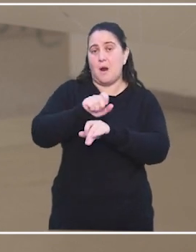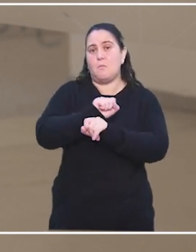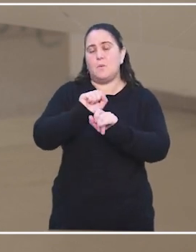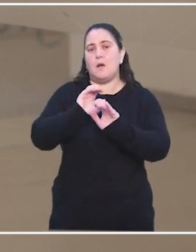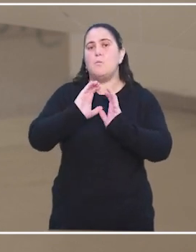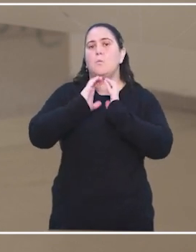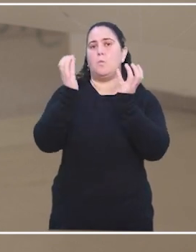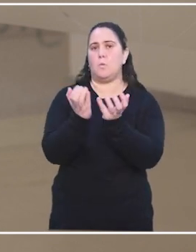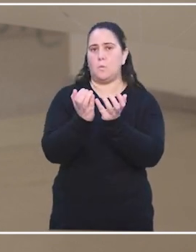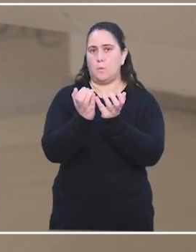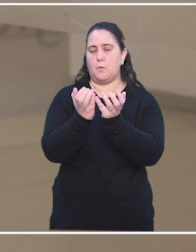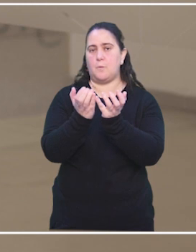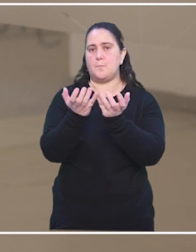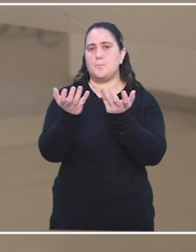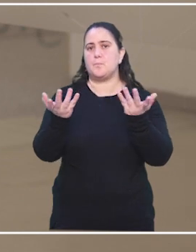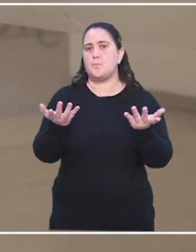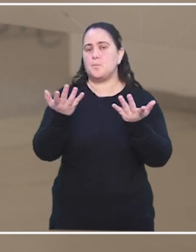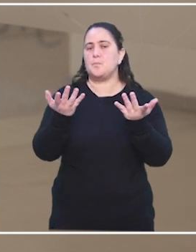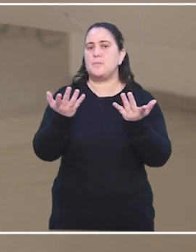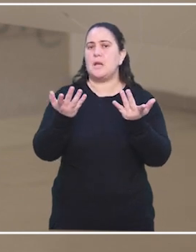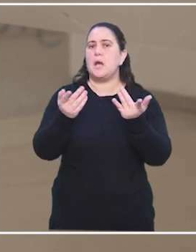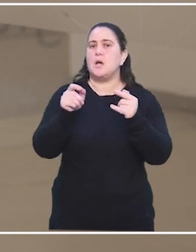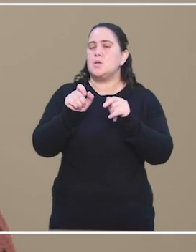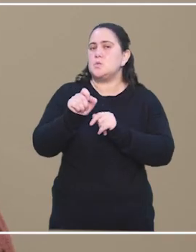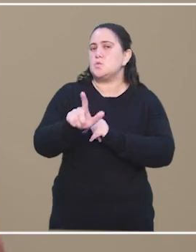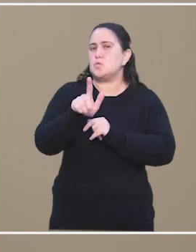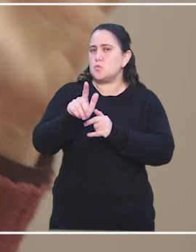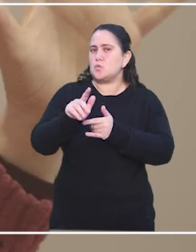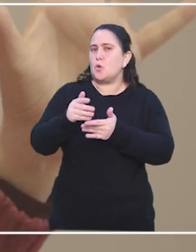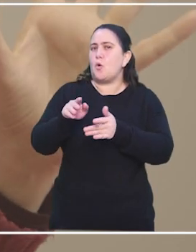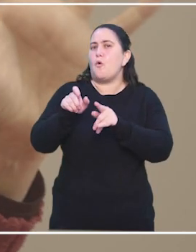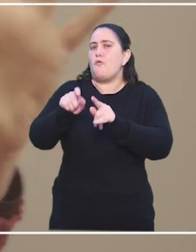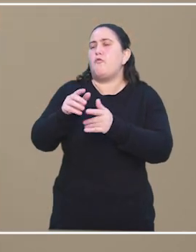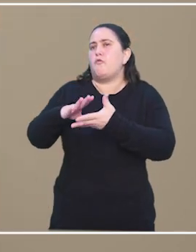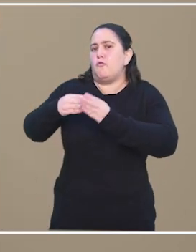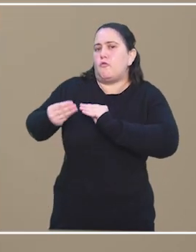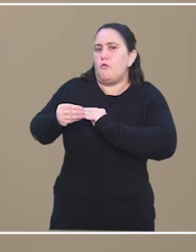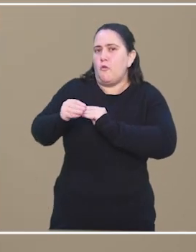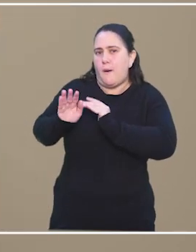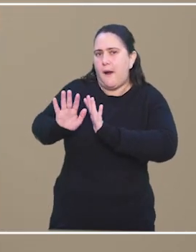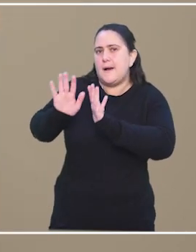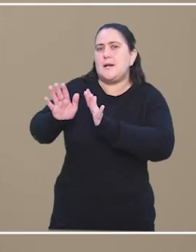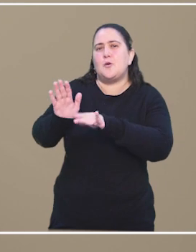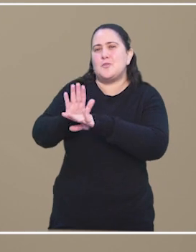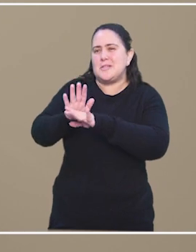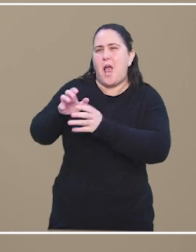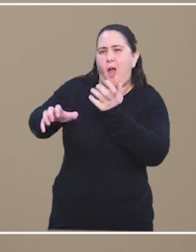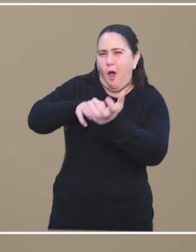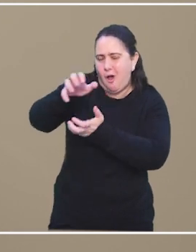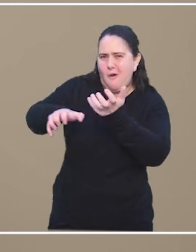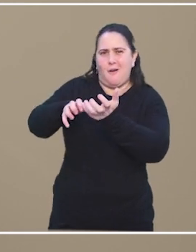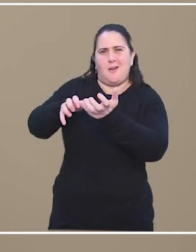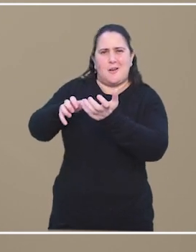mundo que tiene una lógica centrífuga, o sea que la lógica del caos